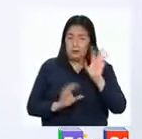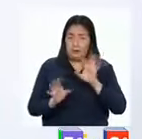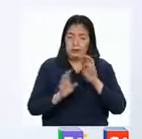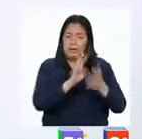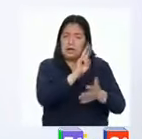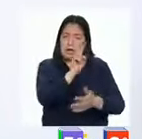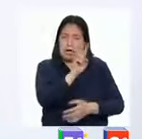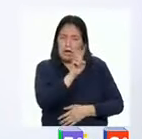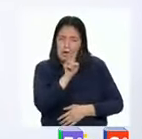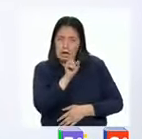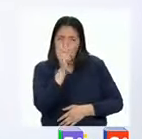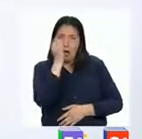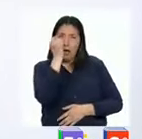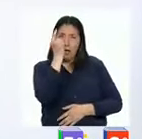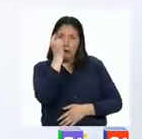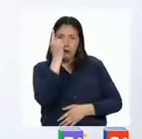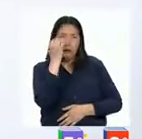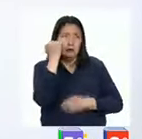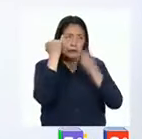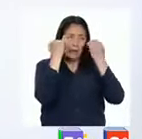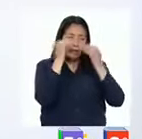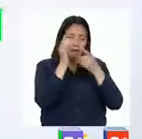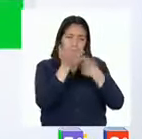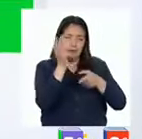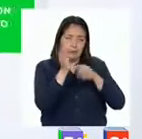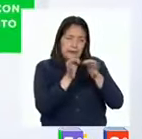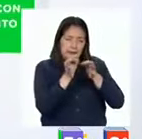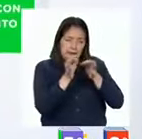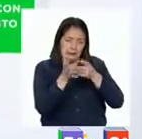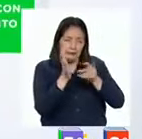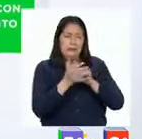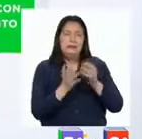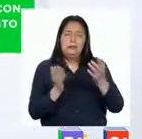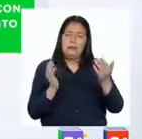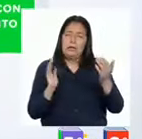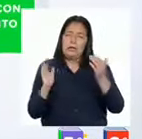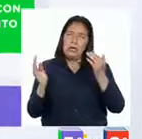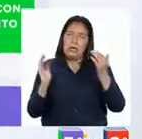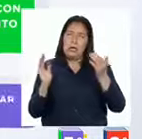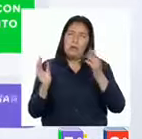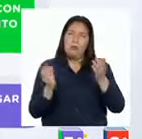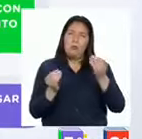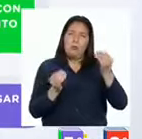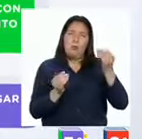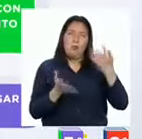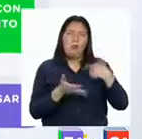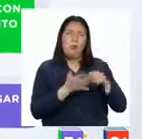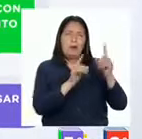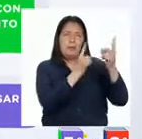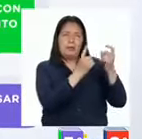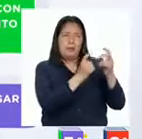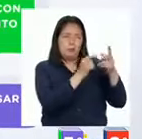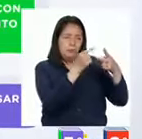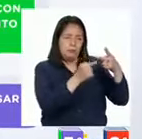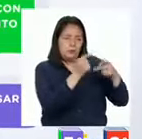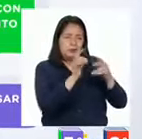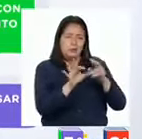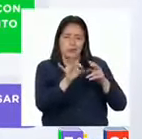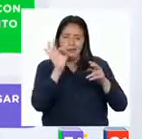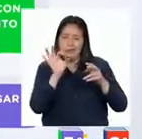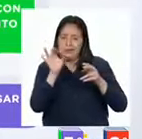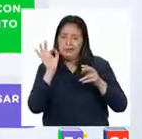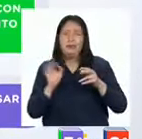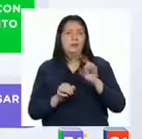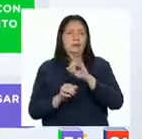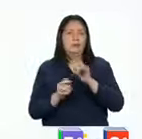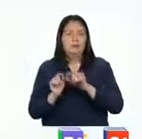leer, comprender las ideas del texto, contrastarlas con nuestro propósito de lectura y seleccionar las que sean útiles